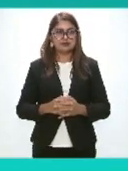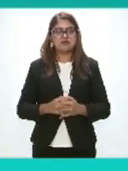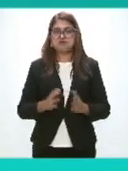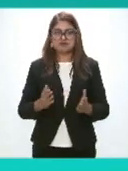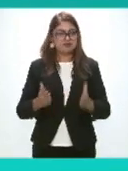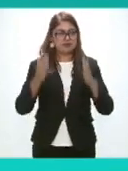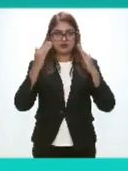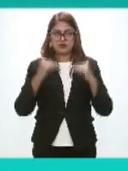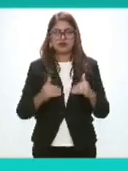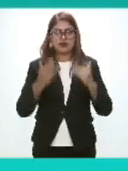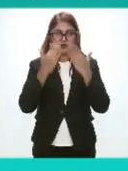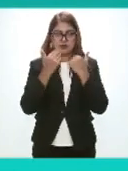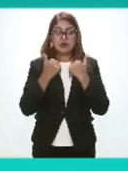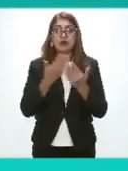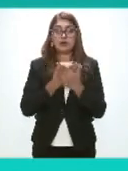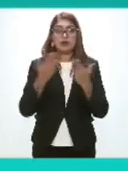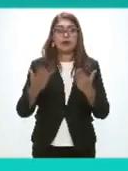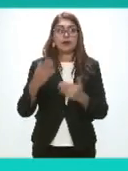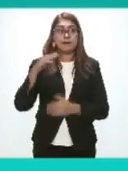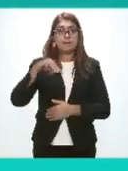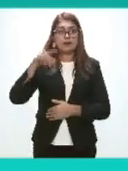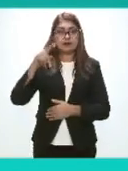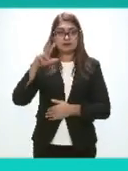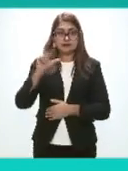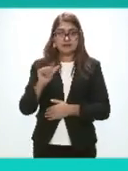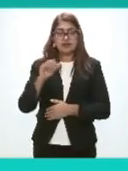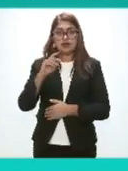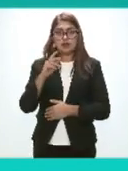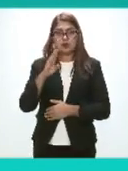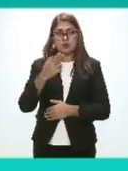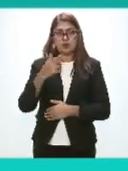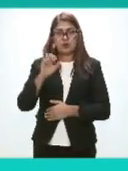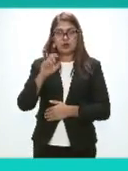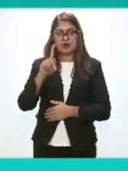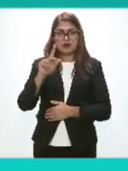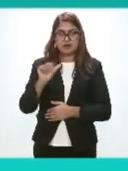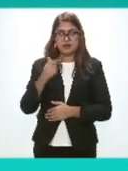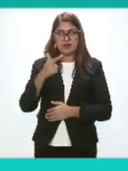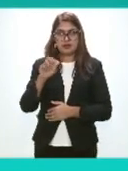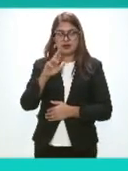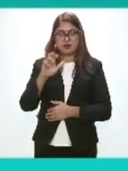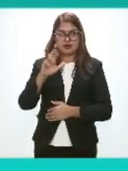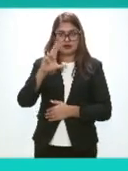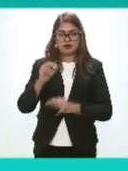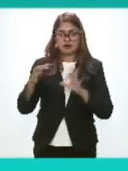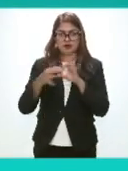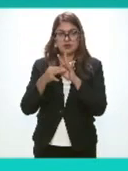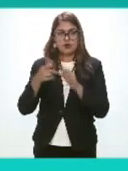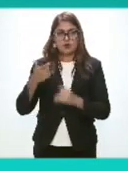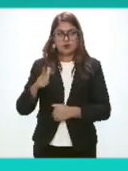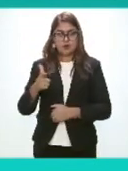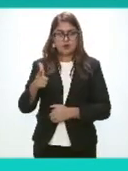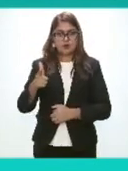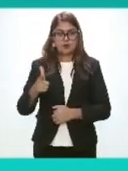Pasaríamos con la maestra Mariela del Carmen Huerta Guerrero De Guanajuato